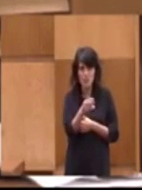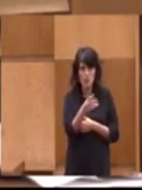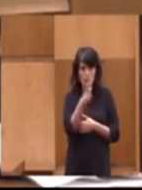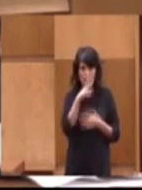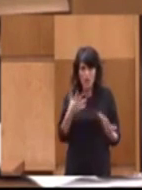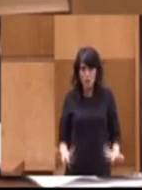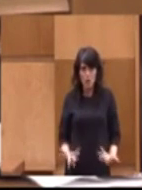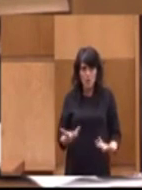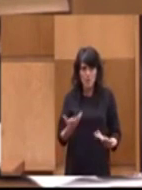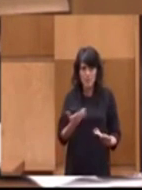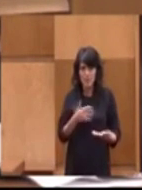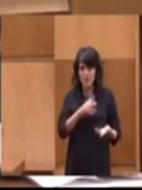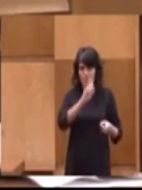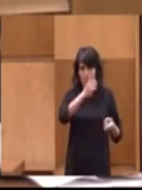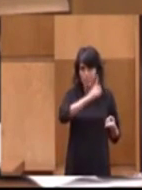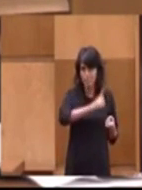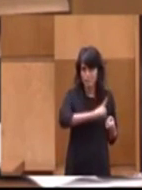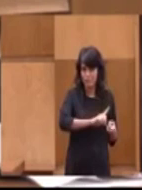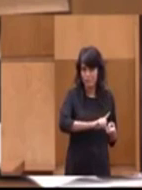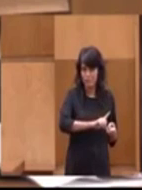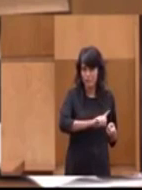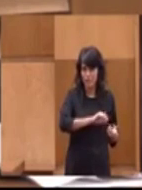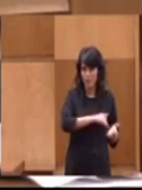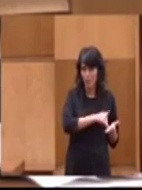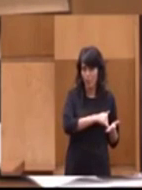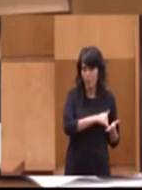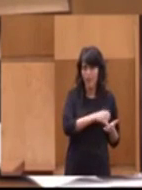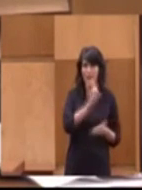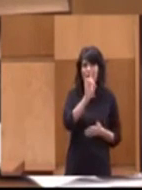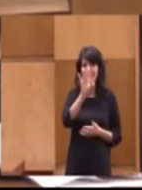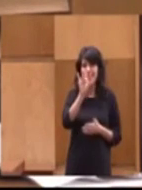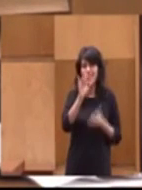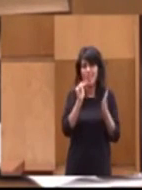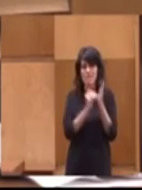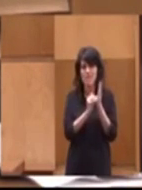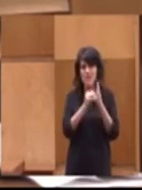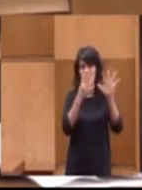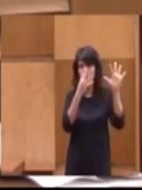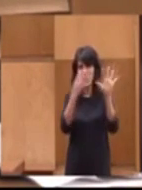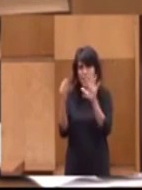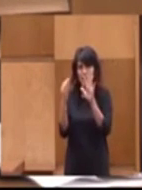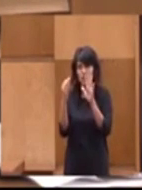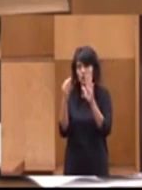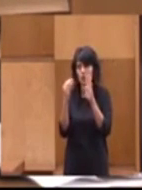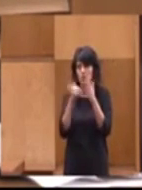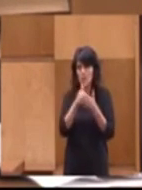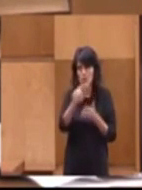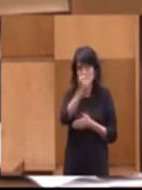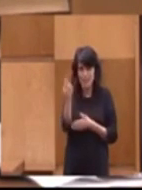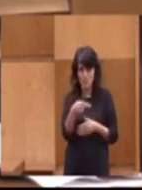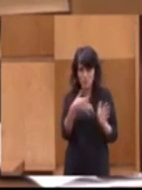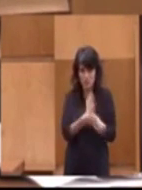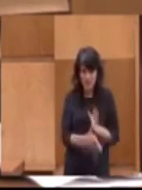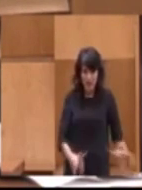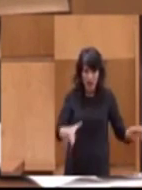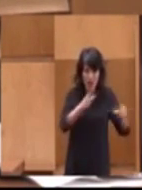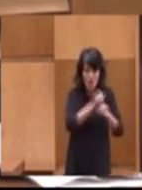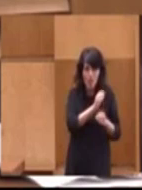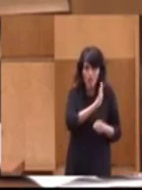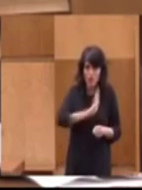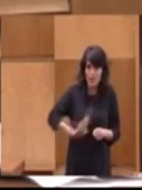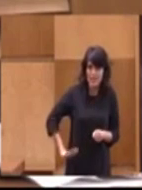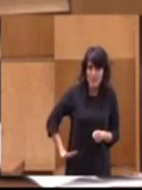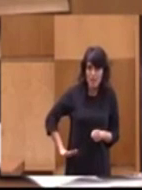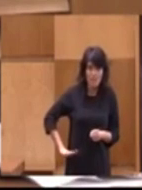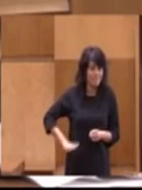dejado temblando, temblando con 15.915 millones de euros. Es decir, el fondo de reserva no